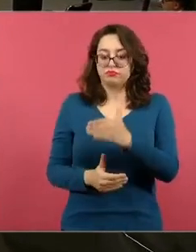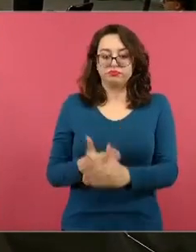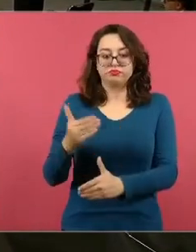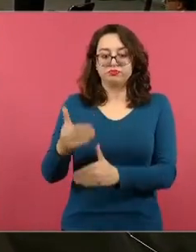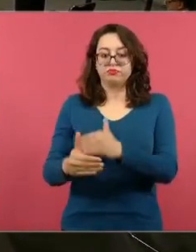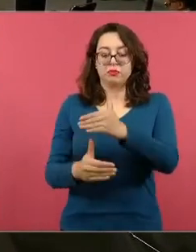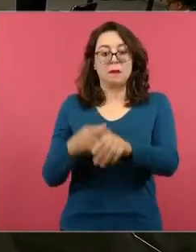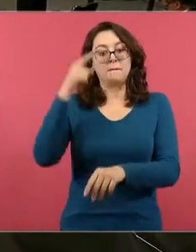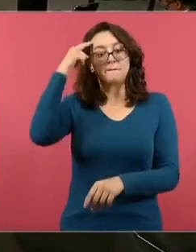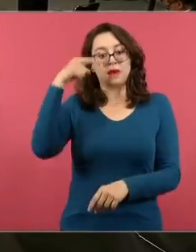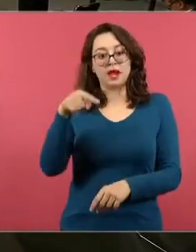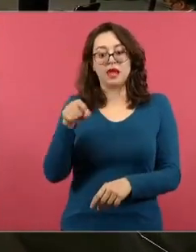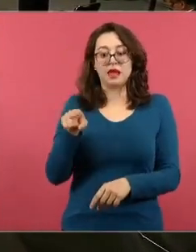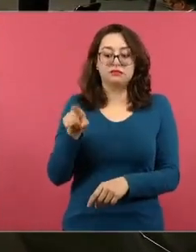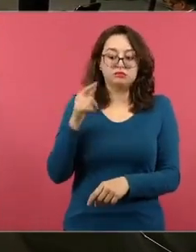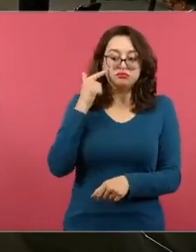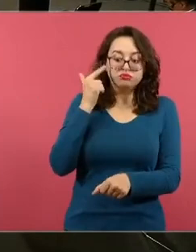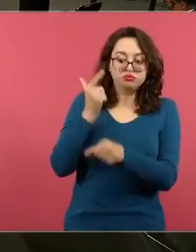estudiante.